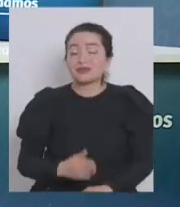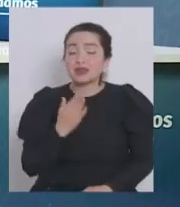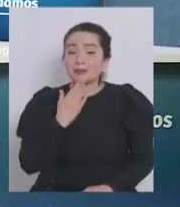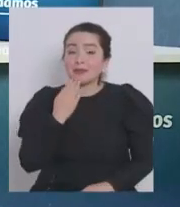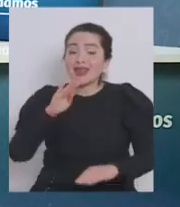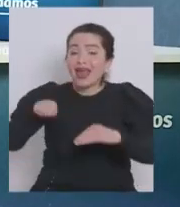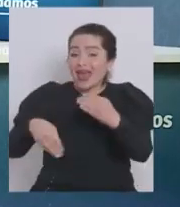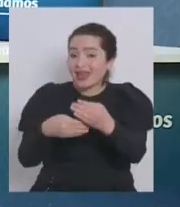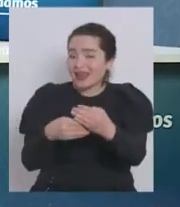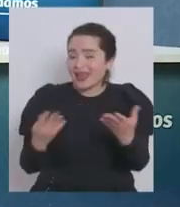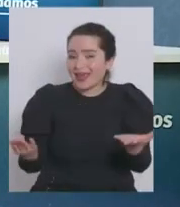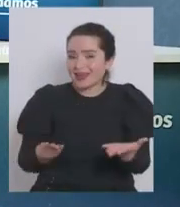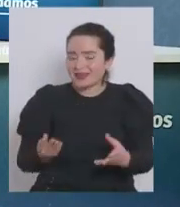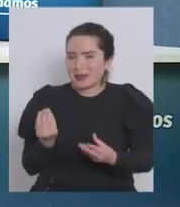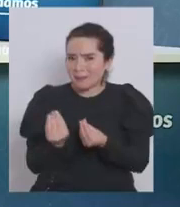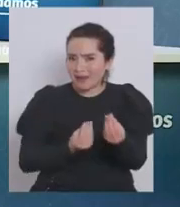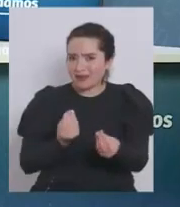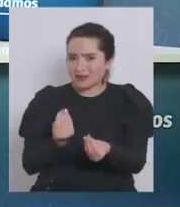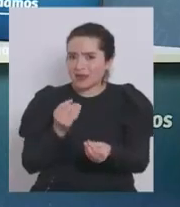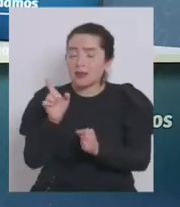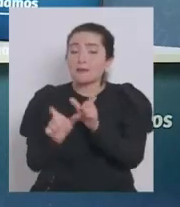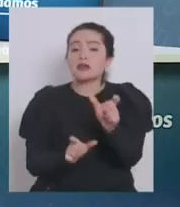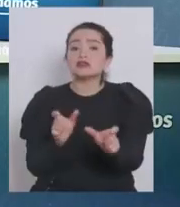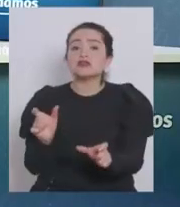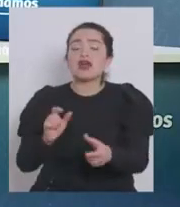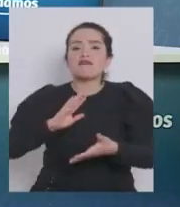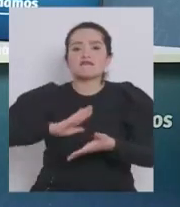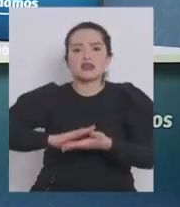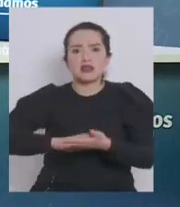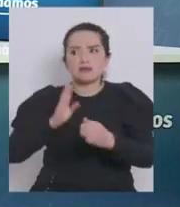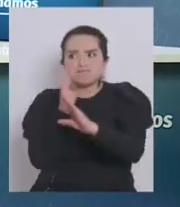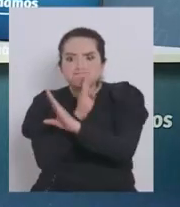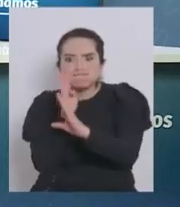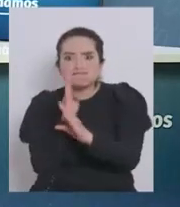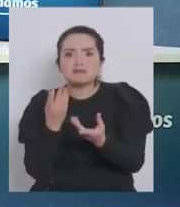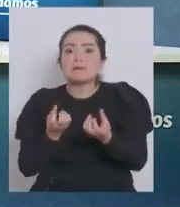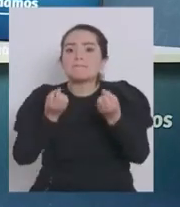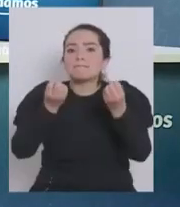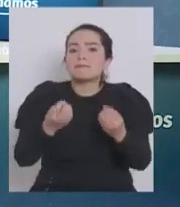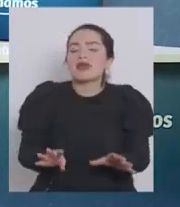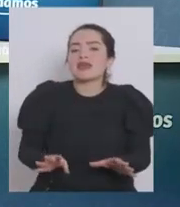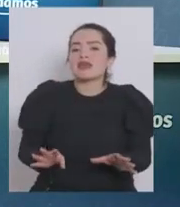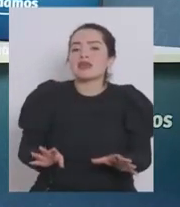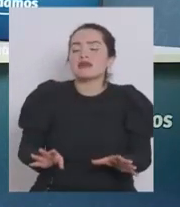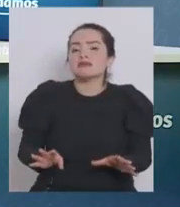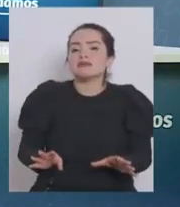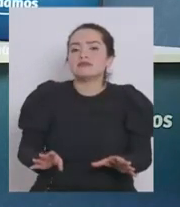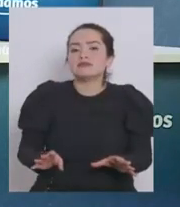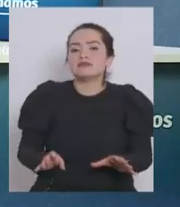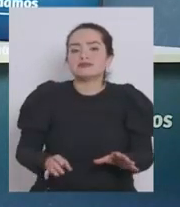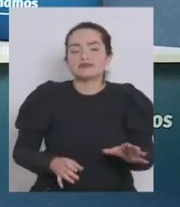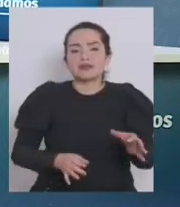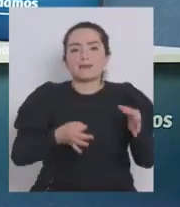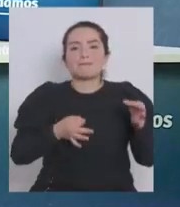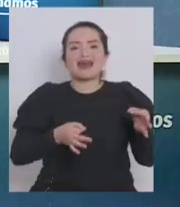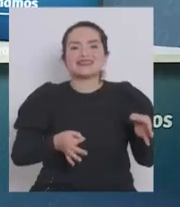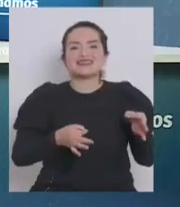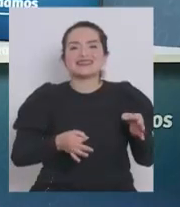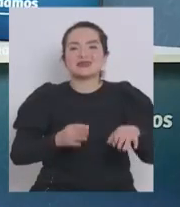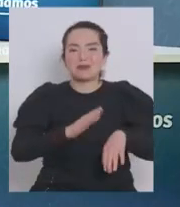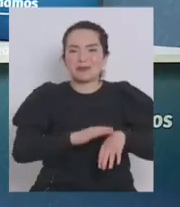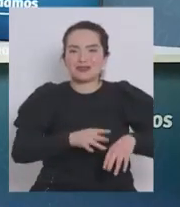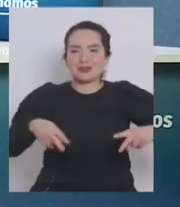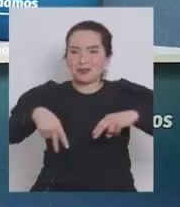que agregar, ¿qué pasa con las personas que están en fiestas clandestinas respecto a la pérdida de la aplicación del pase de movilidad para ellos? En